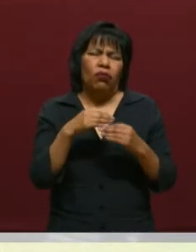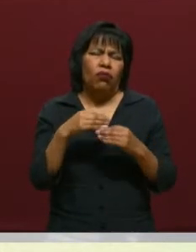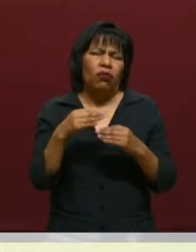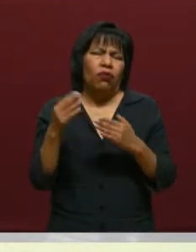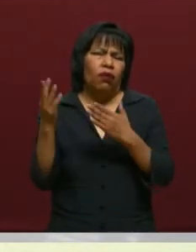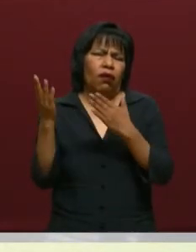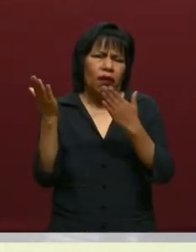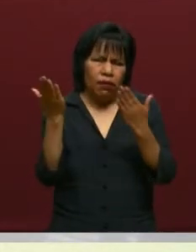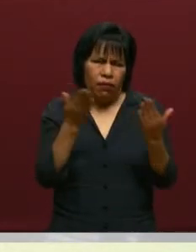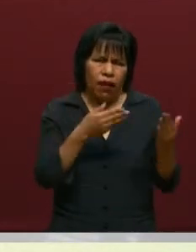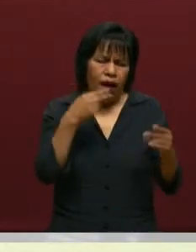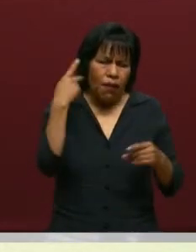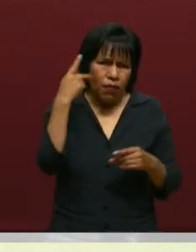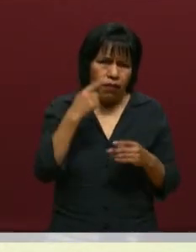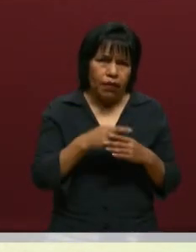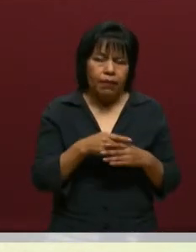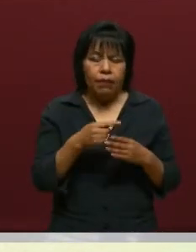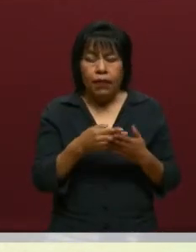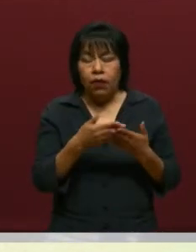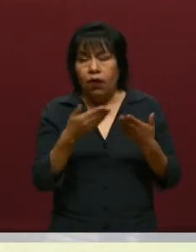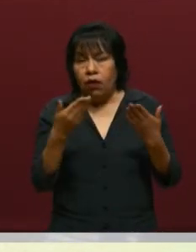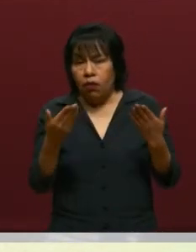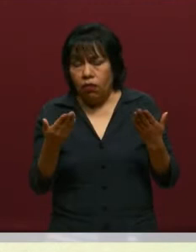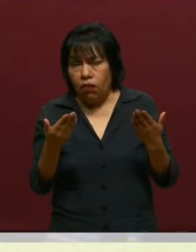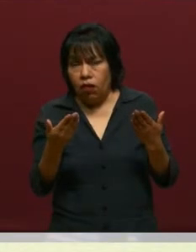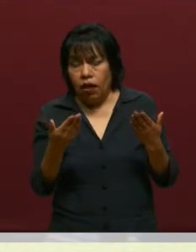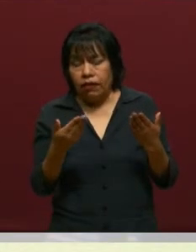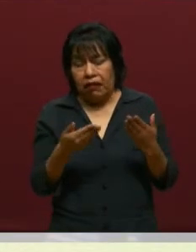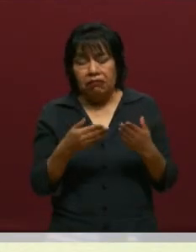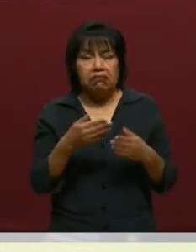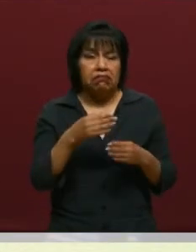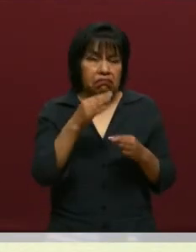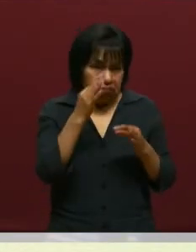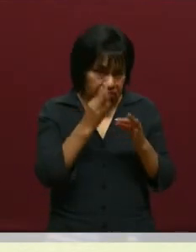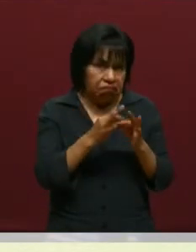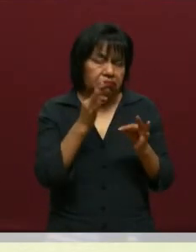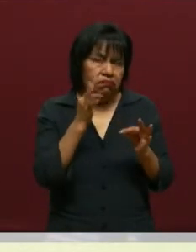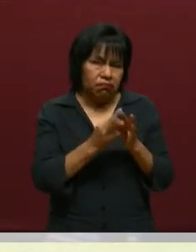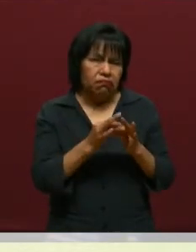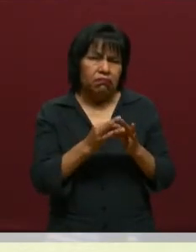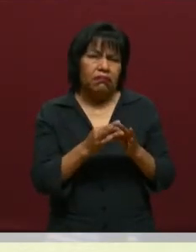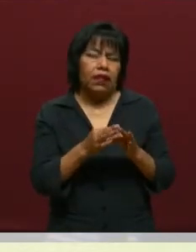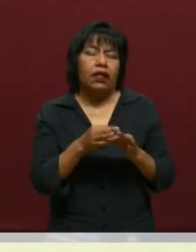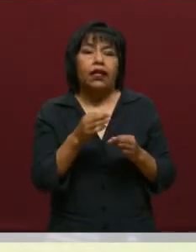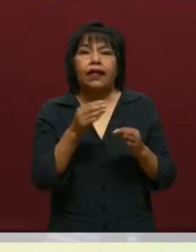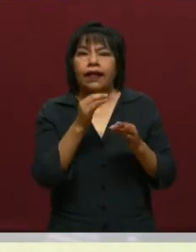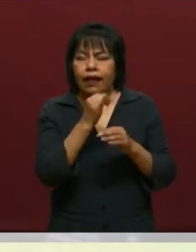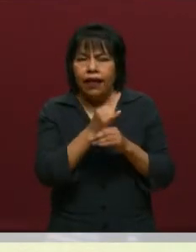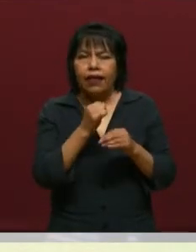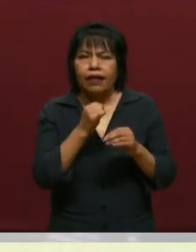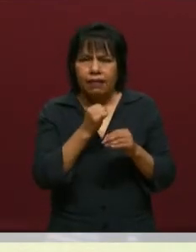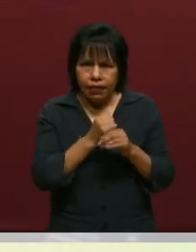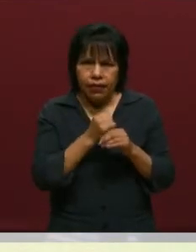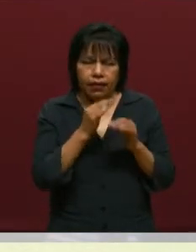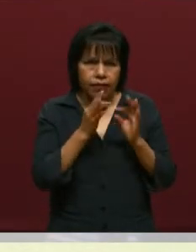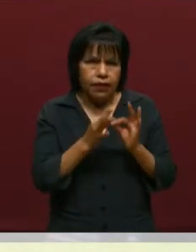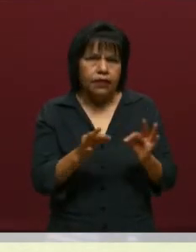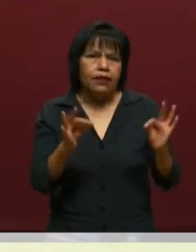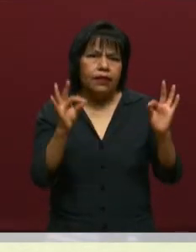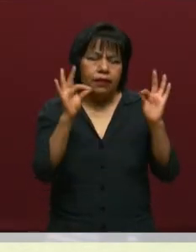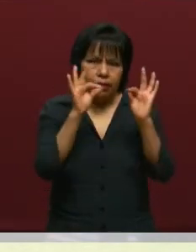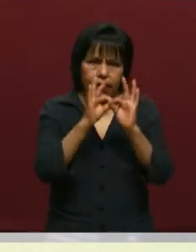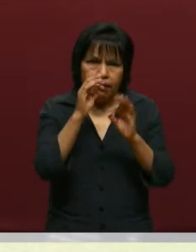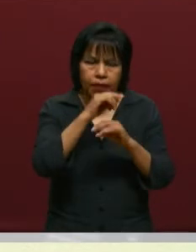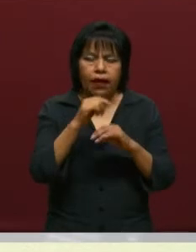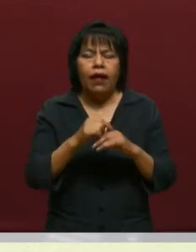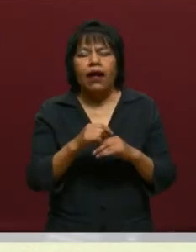intención es que nosotros podamos garantizar la excelencia académica. Y por supuesto que la investigación es parte fundamental de